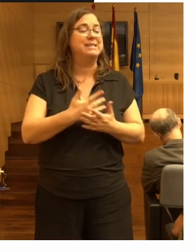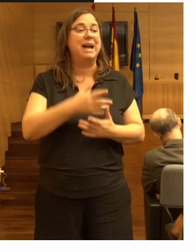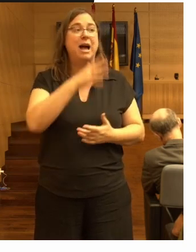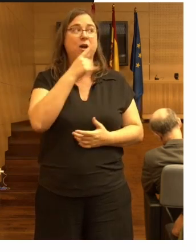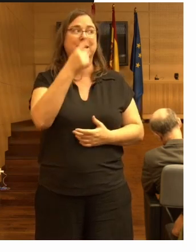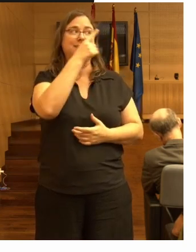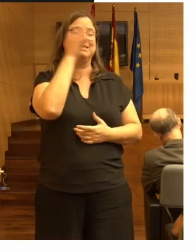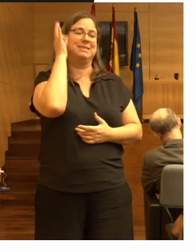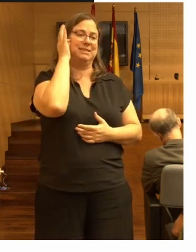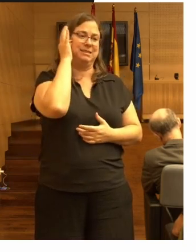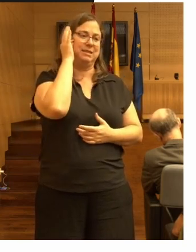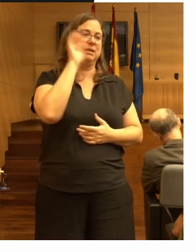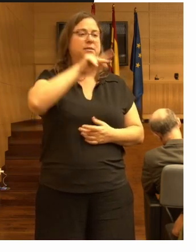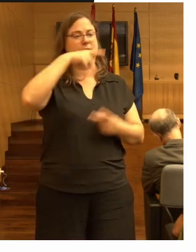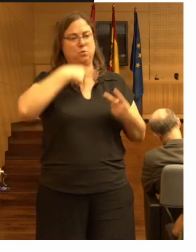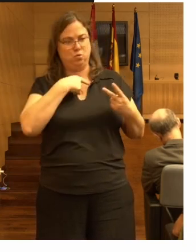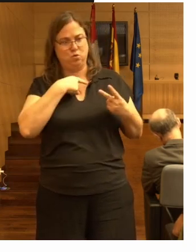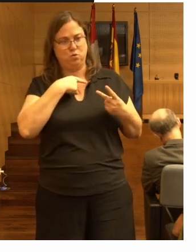y luego iría yo